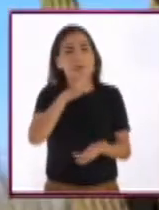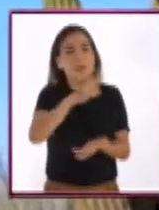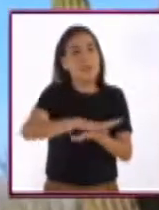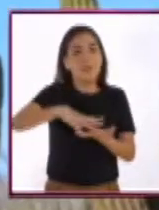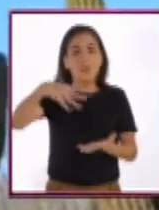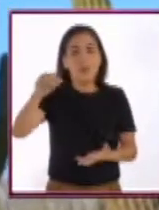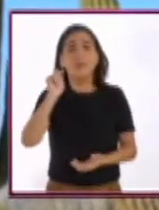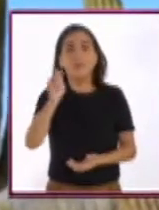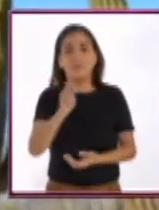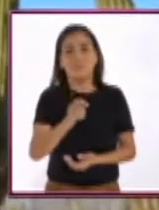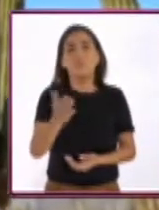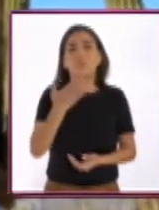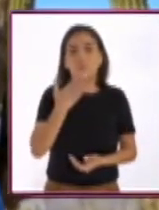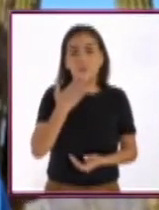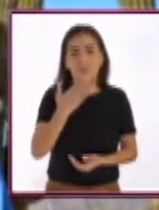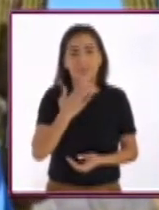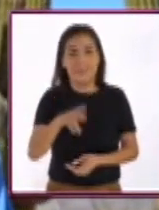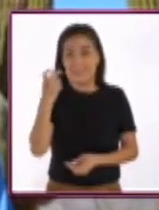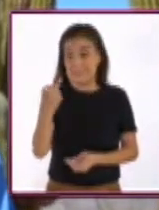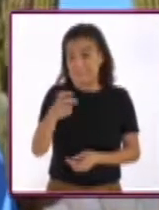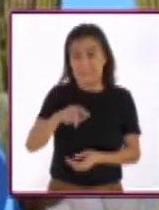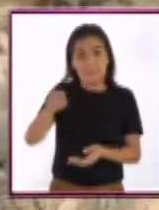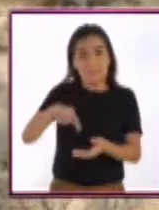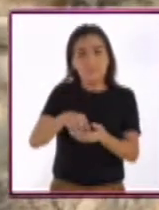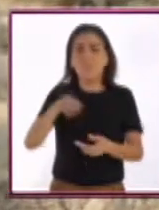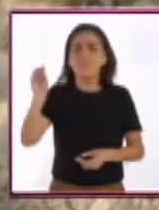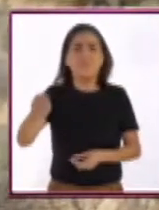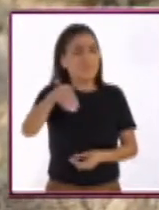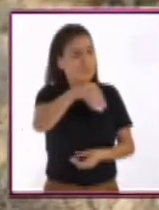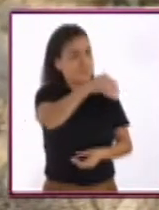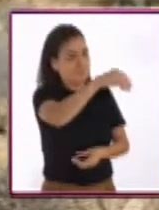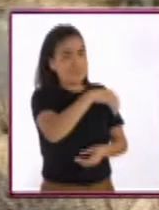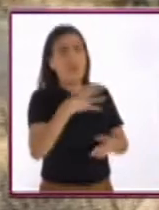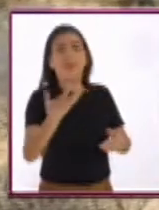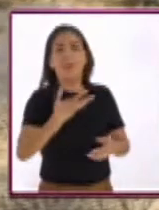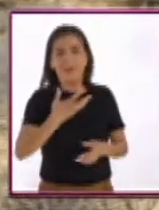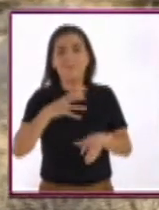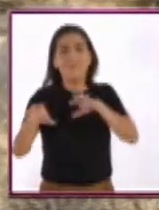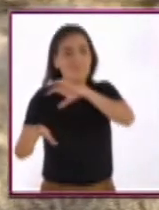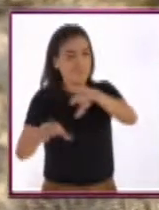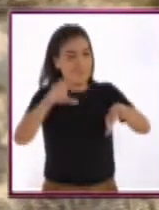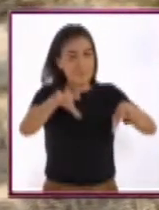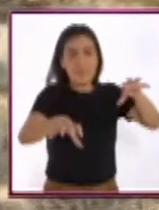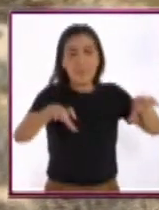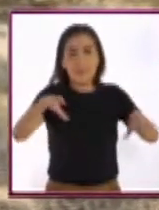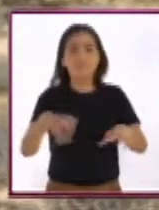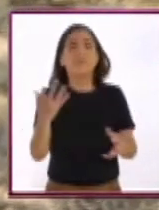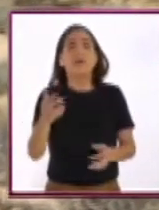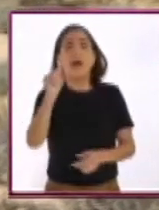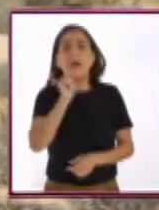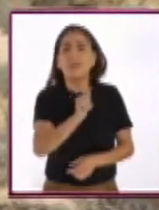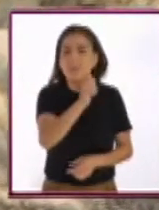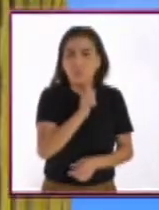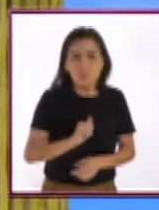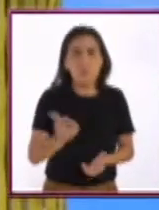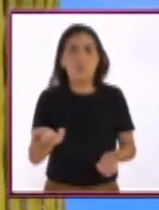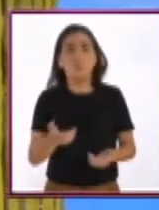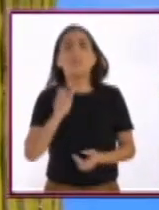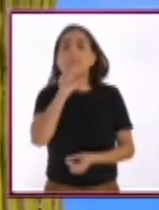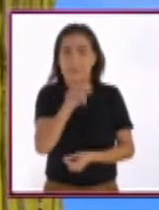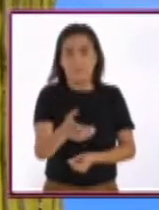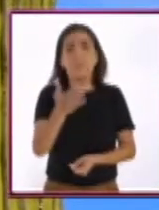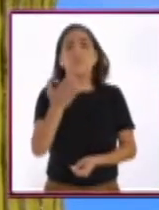del desierto sonorense. Esta especie de cactus columnares está distribuida a todo lo largo del desierto sonorense, en